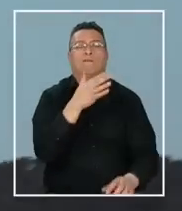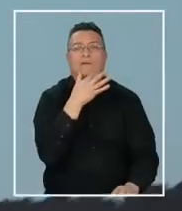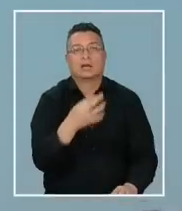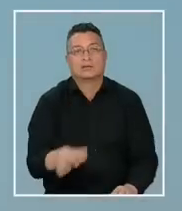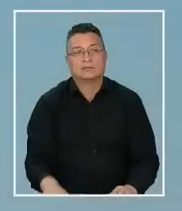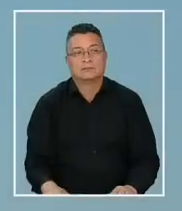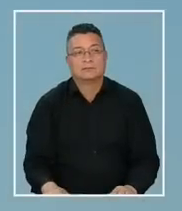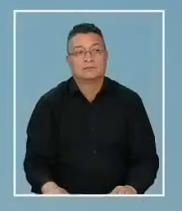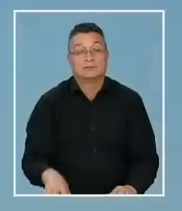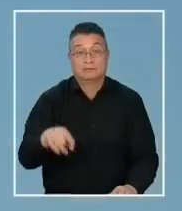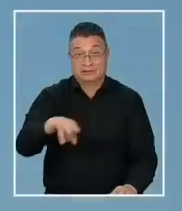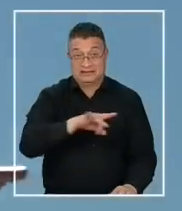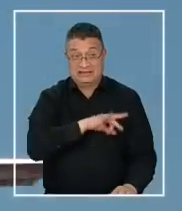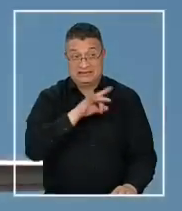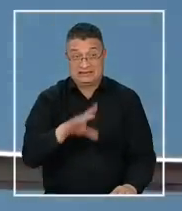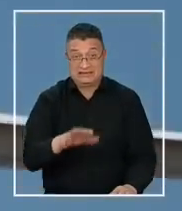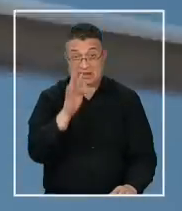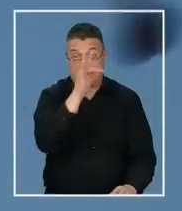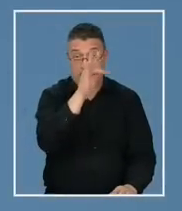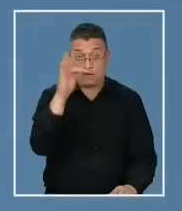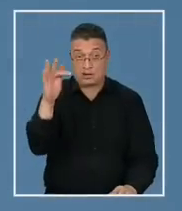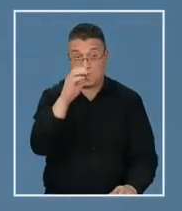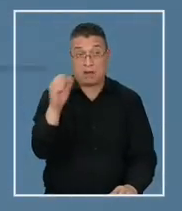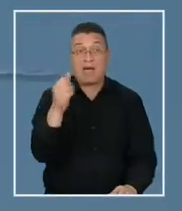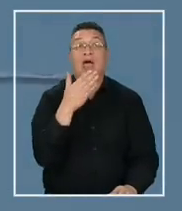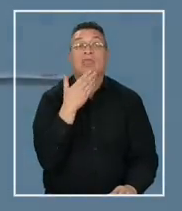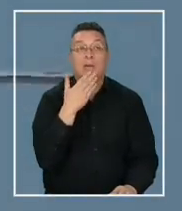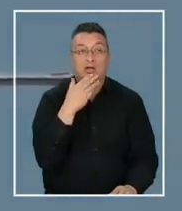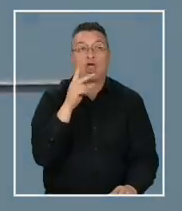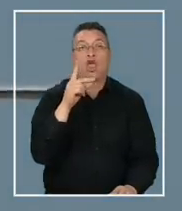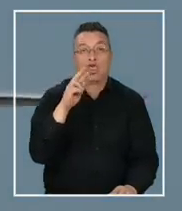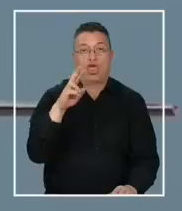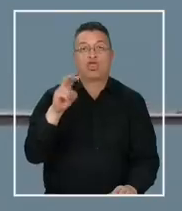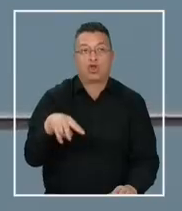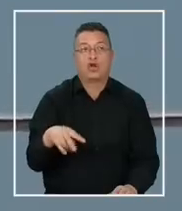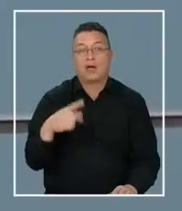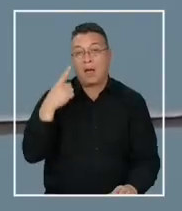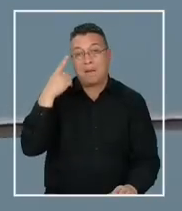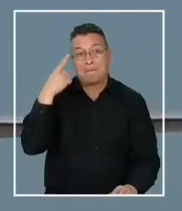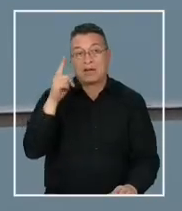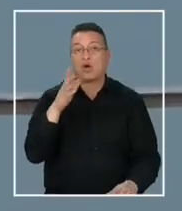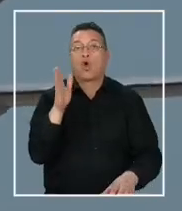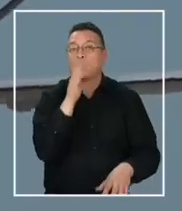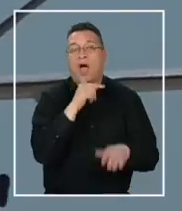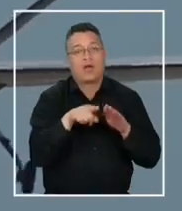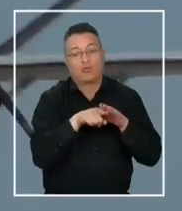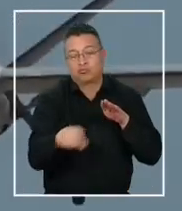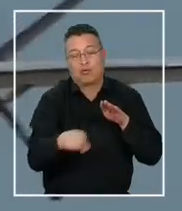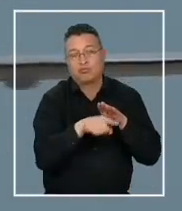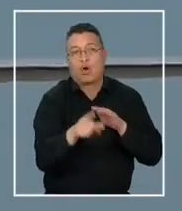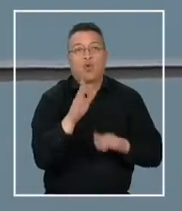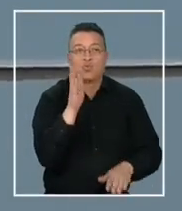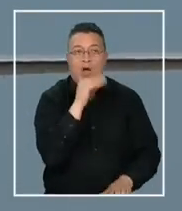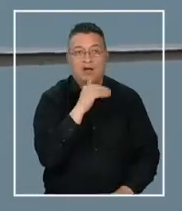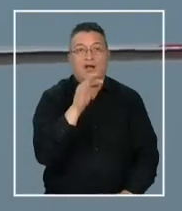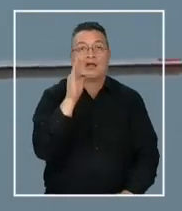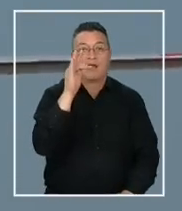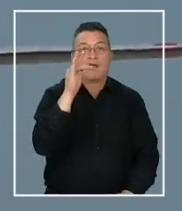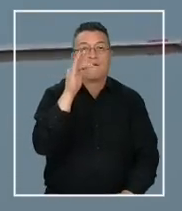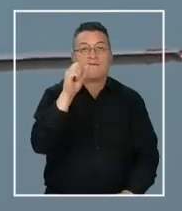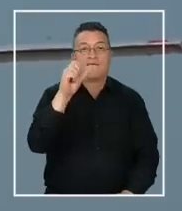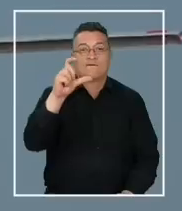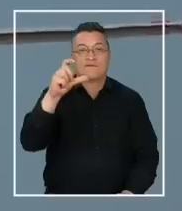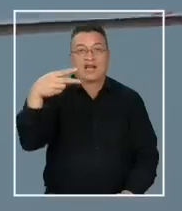país, las fuerzas armadas también utilizan drones, pero carecen de armamento. La FACH tiene el